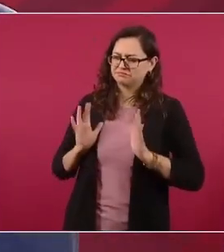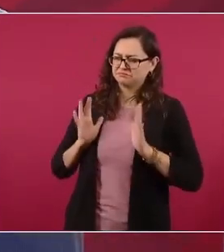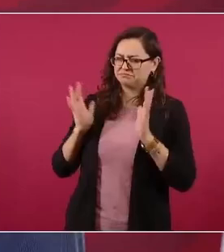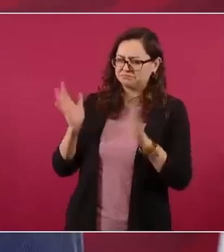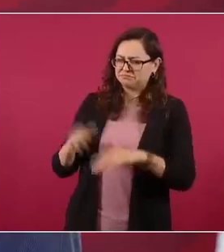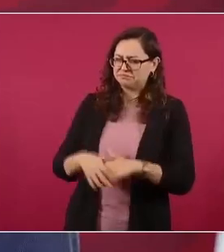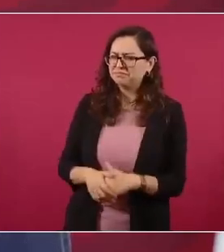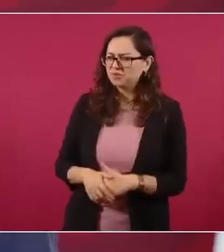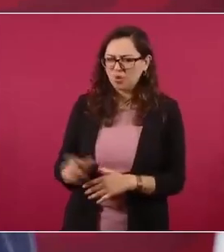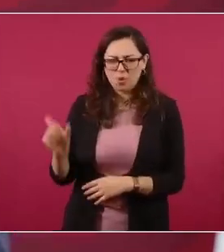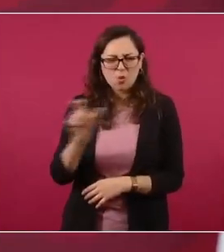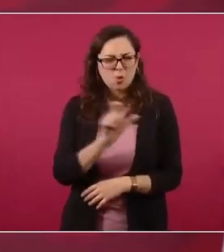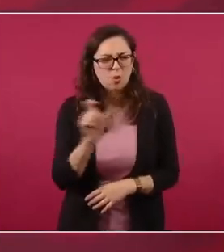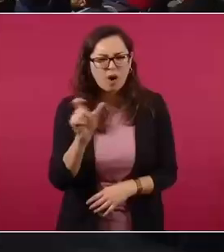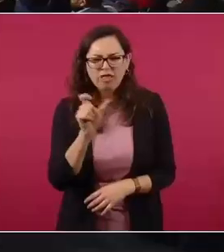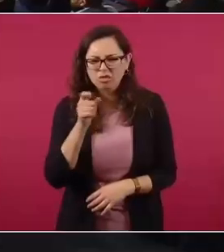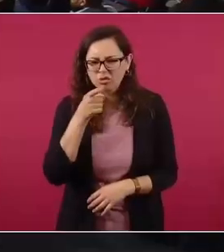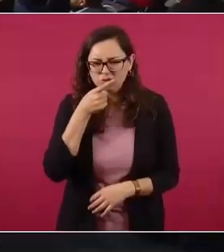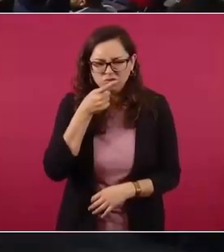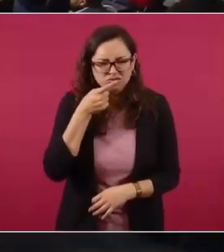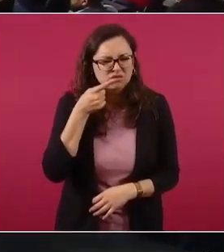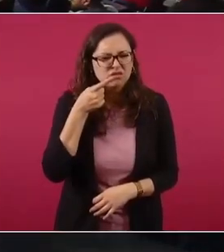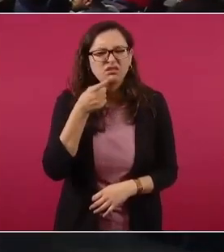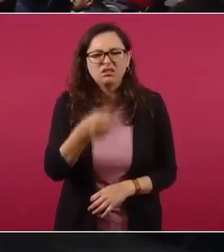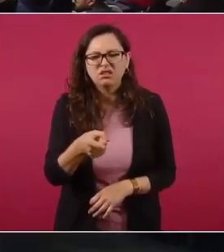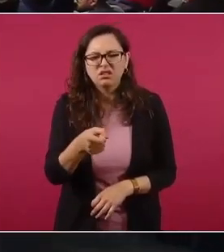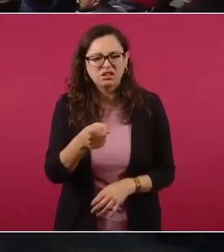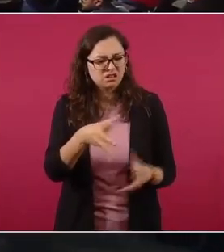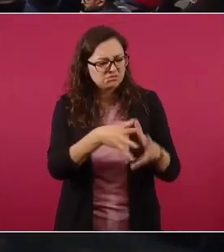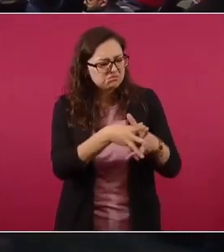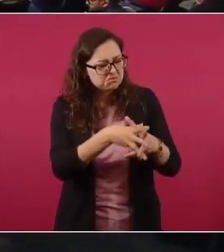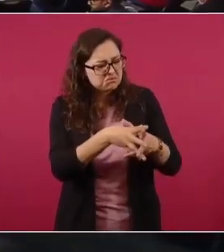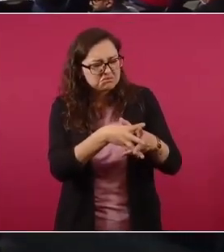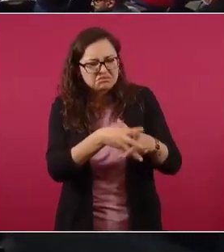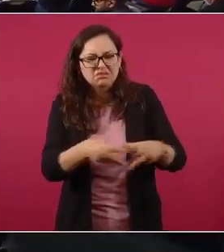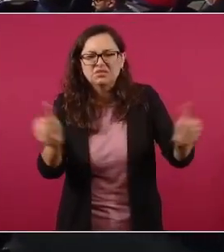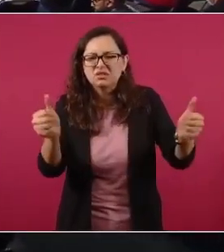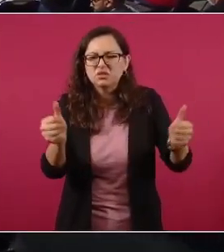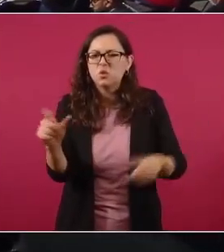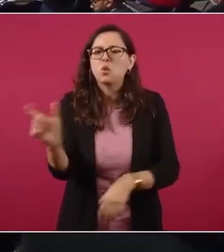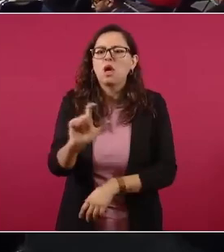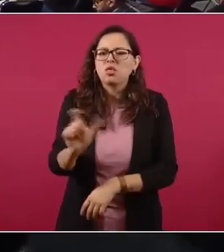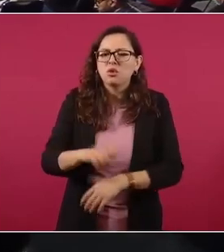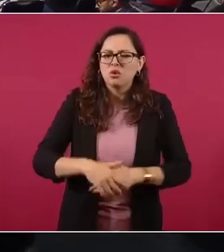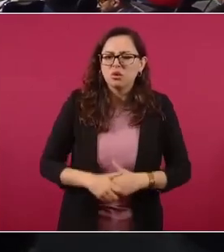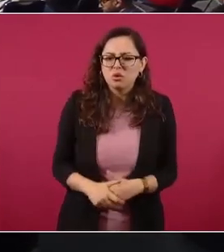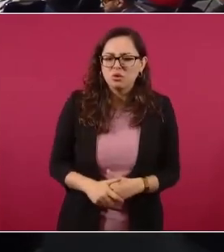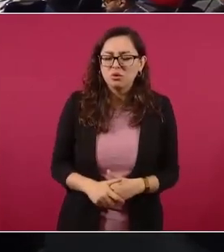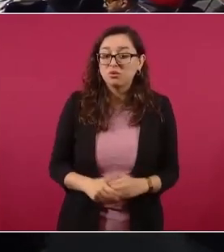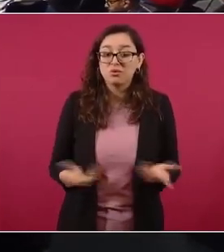que el INE ya no esté en manos